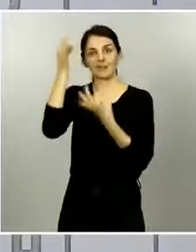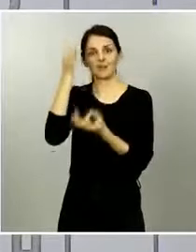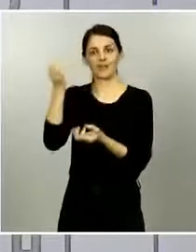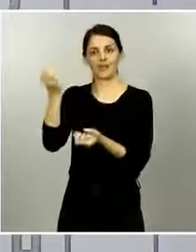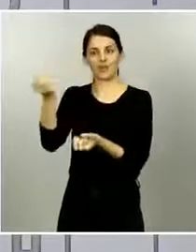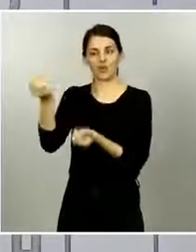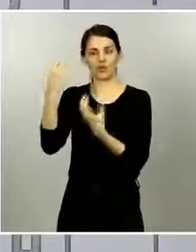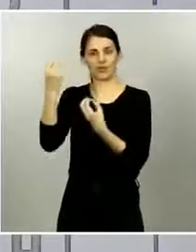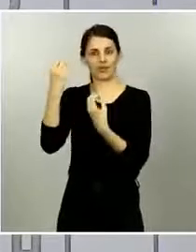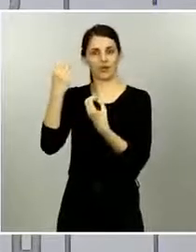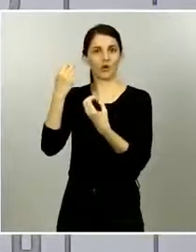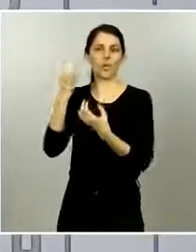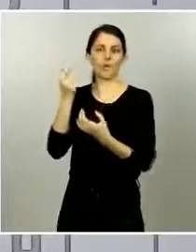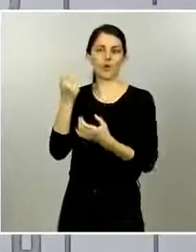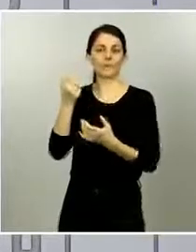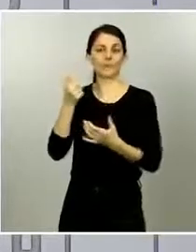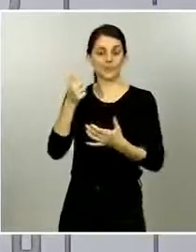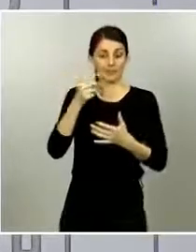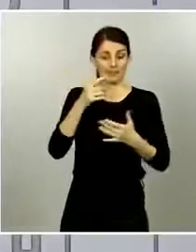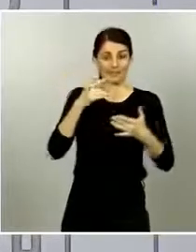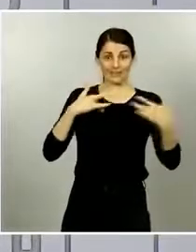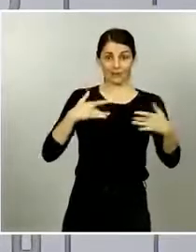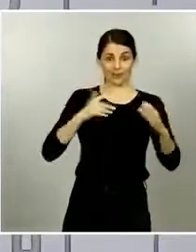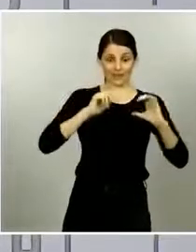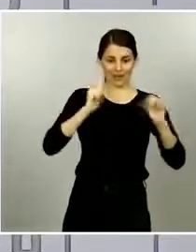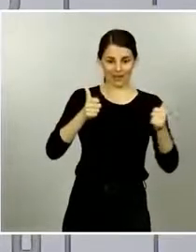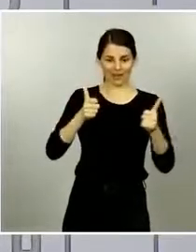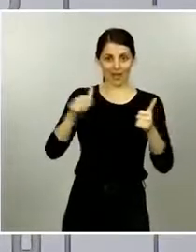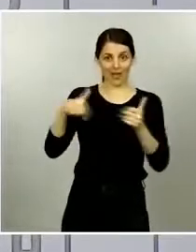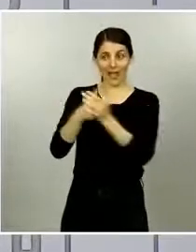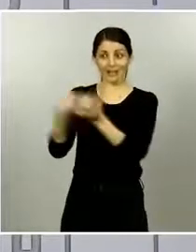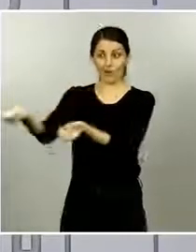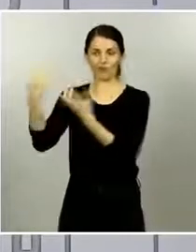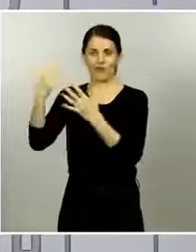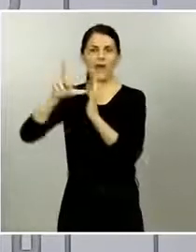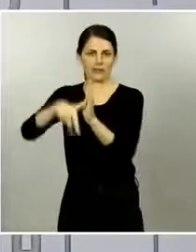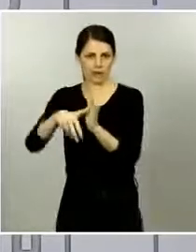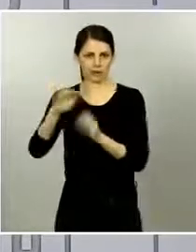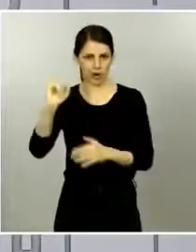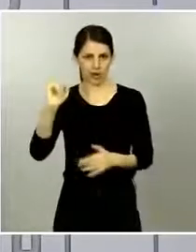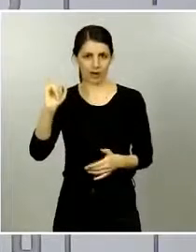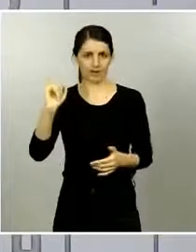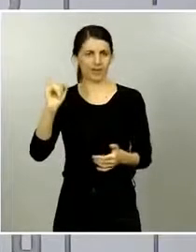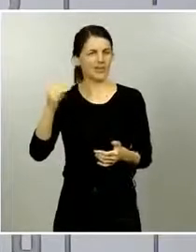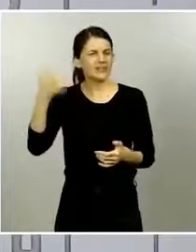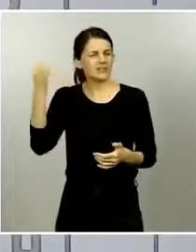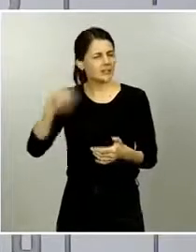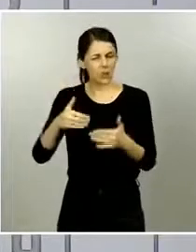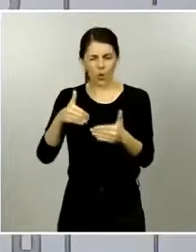sabemos también tienen un retraso respecto a la fecha de inicio de síntomas